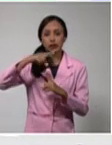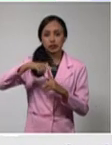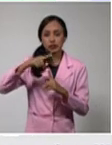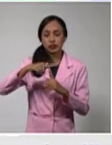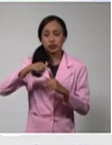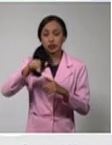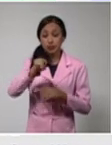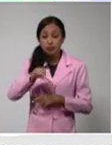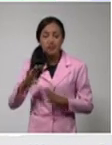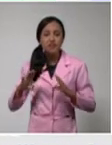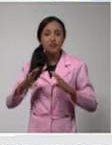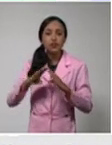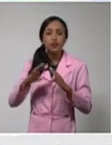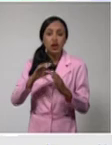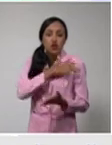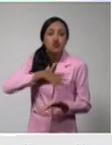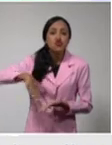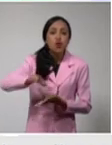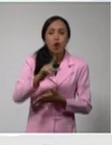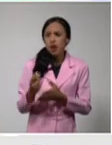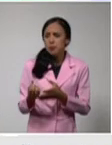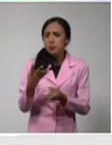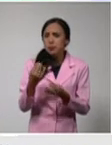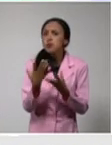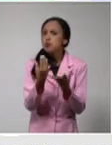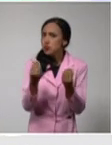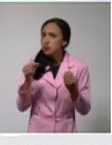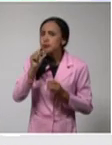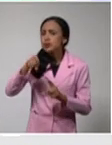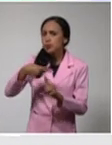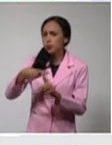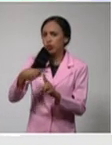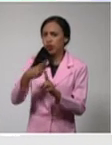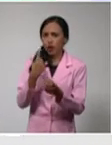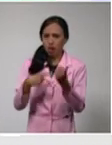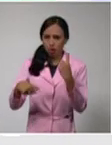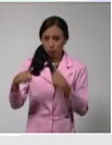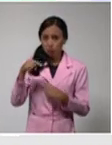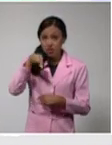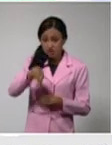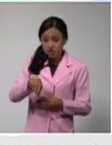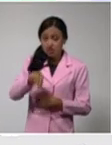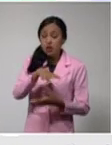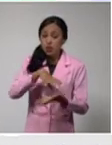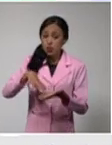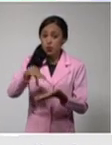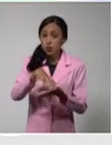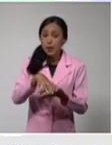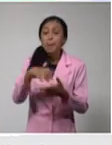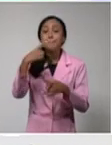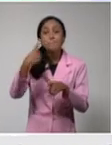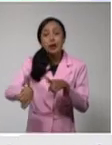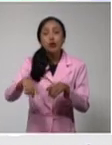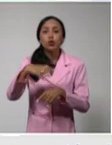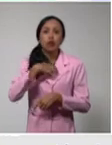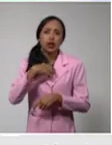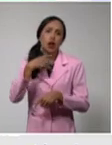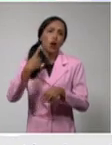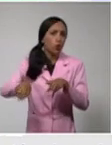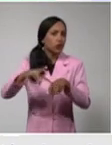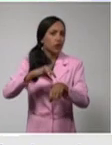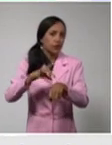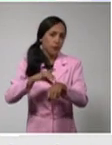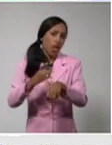donde se habían detectado varios casos confirmados. Tenía antecedentes de padecer de